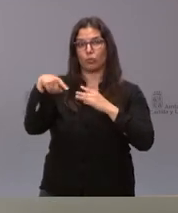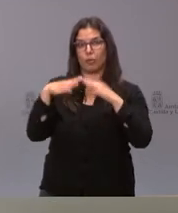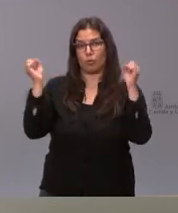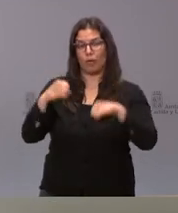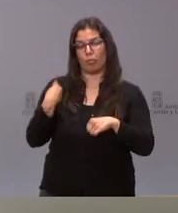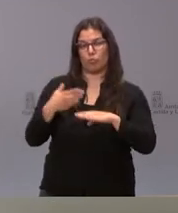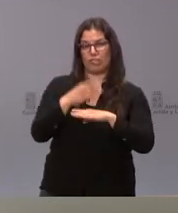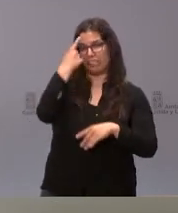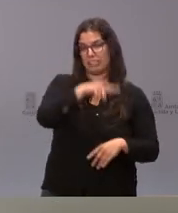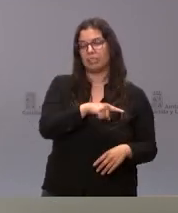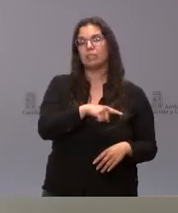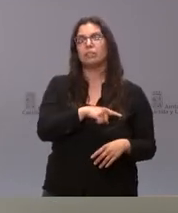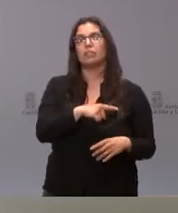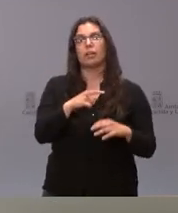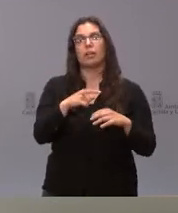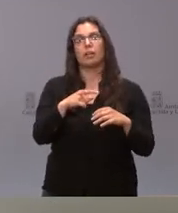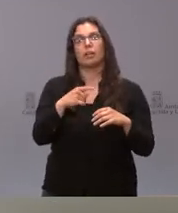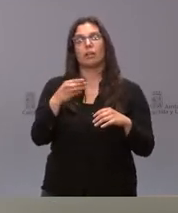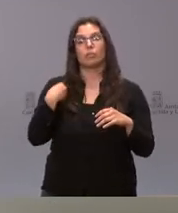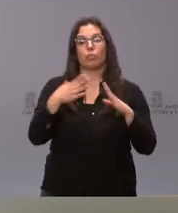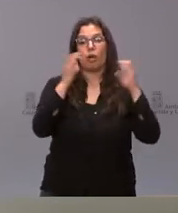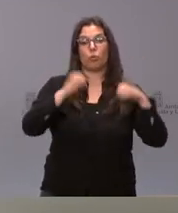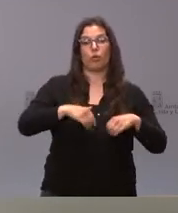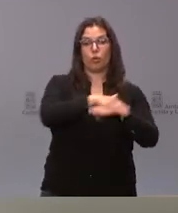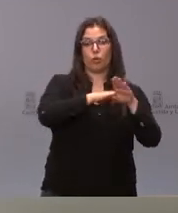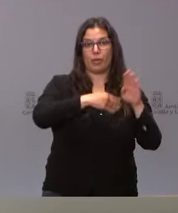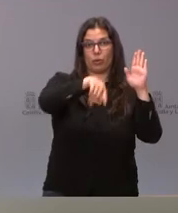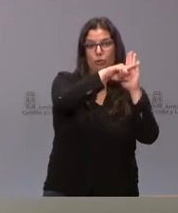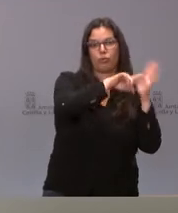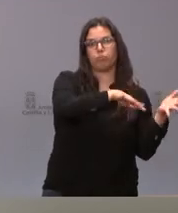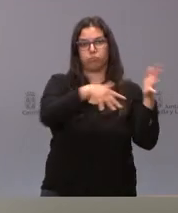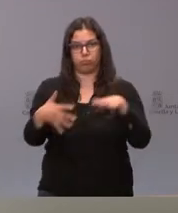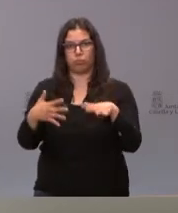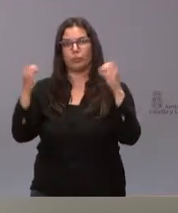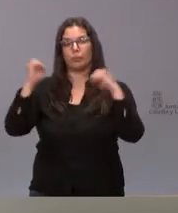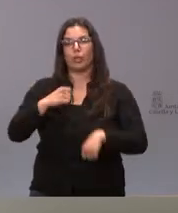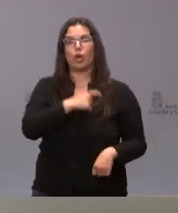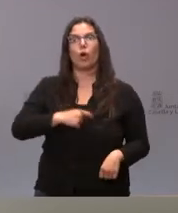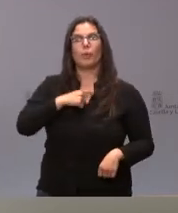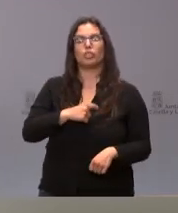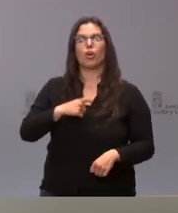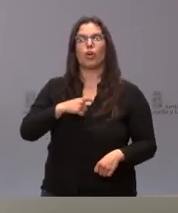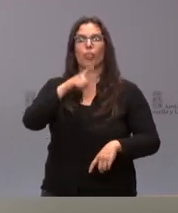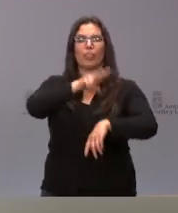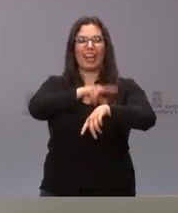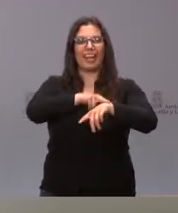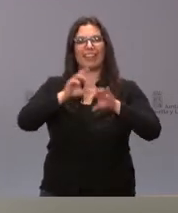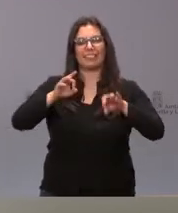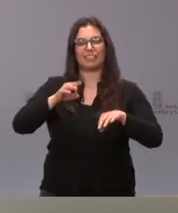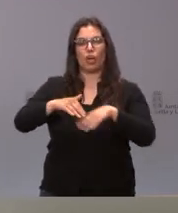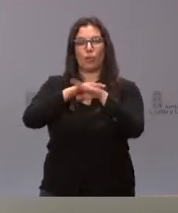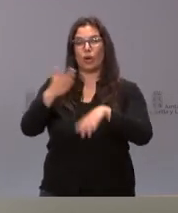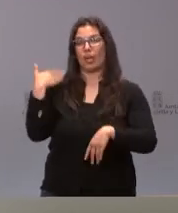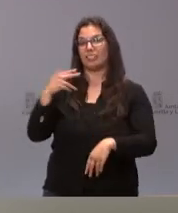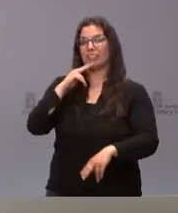previsto en el acuerdo de gobierno la creación de la Comisión Delegada del Gobierno. Esta comisión sustituye a la antigua